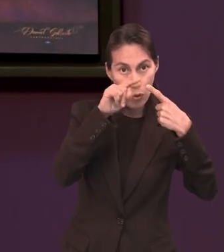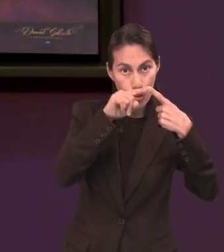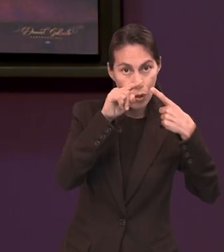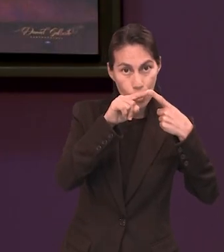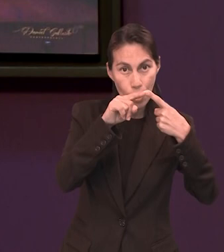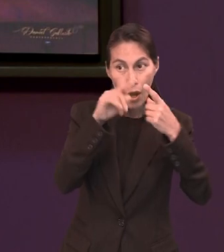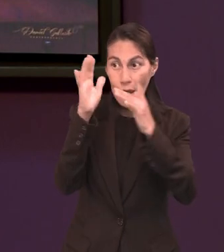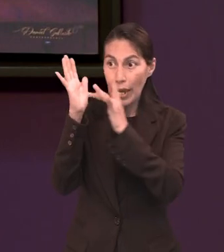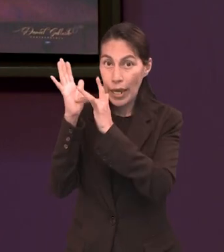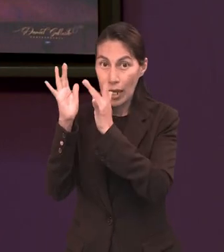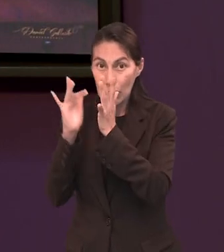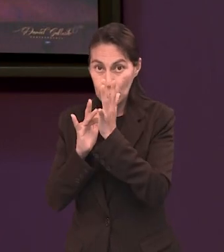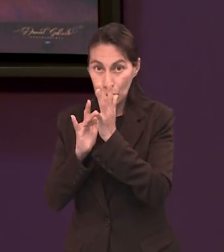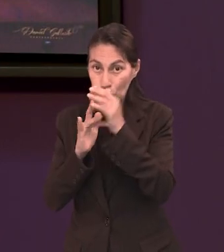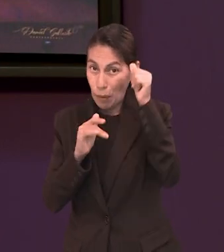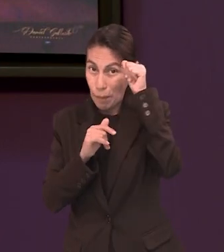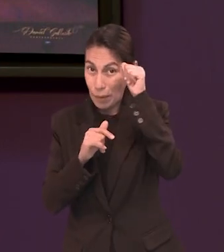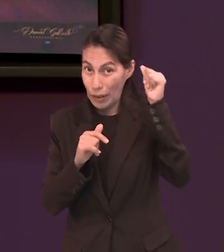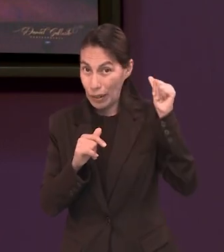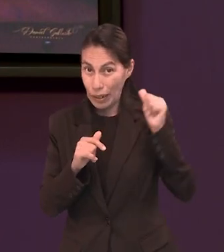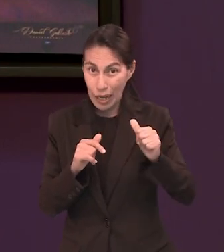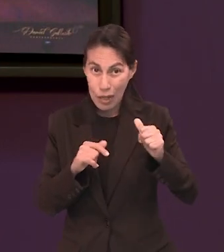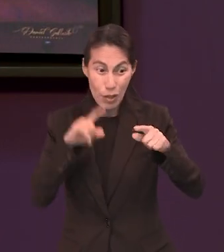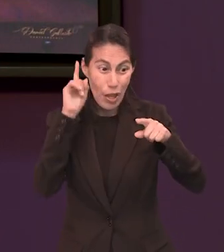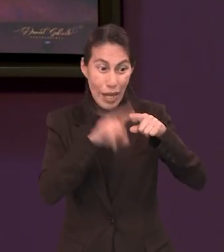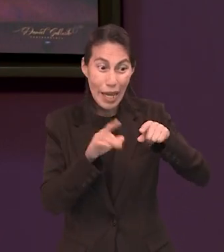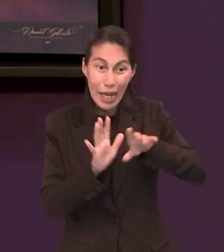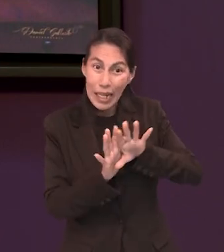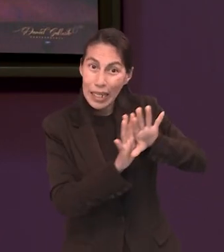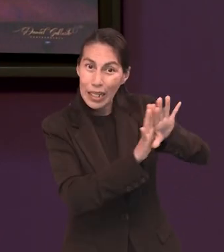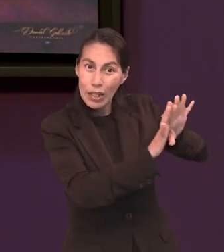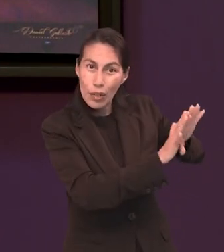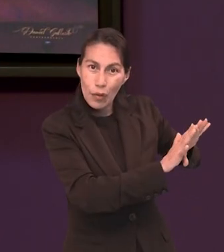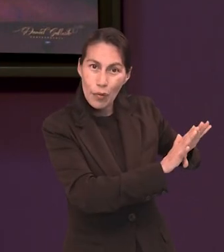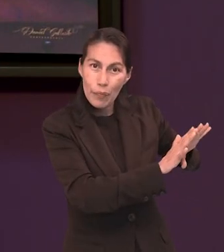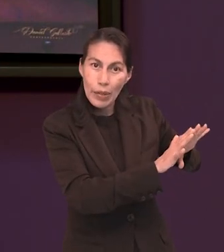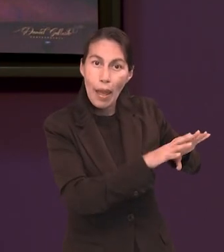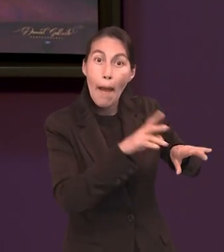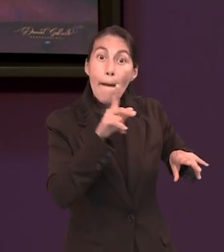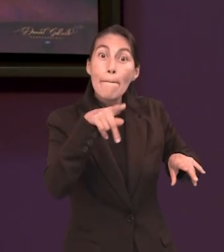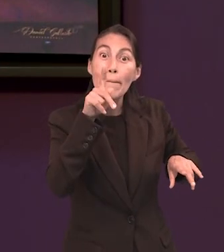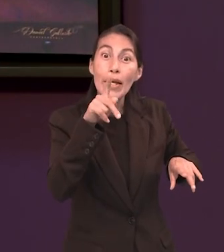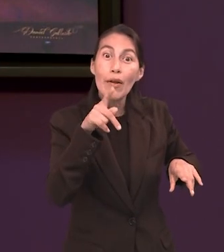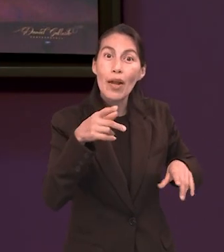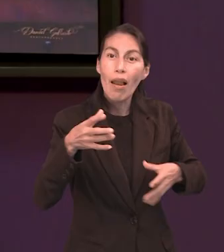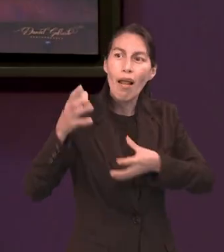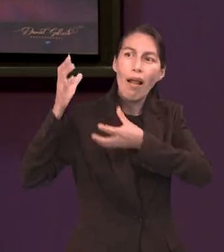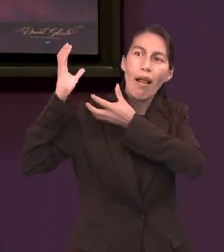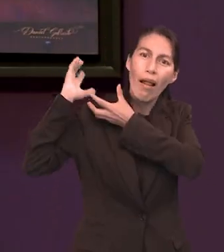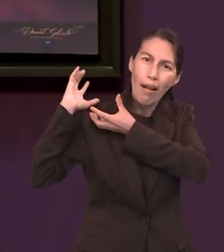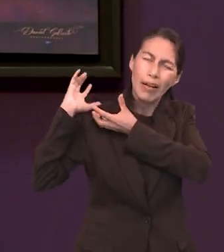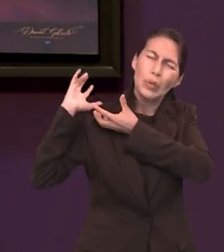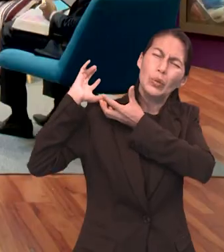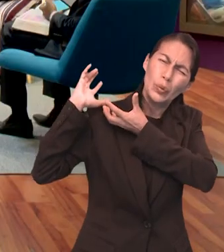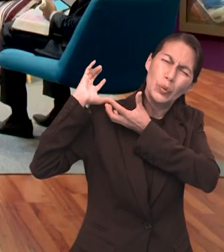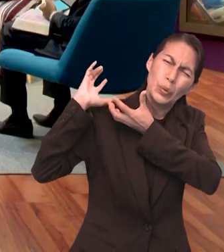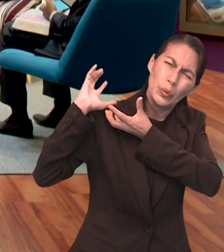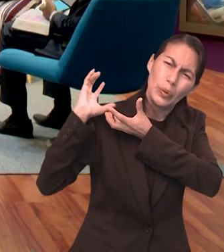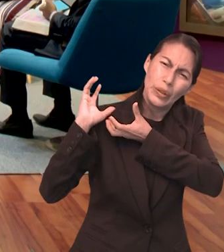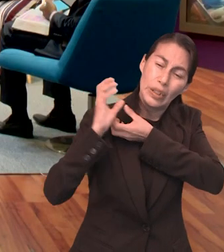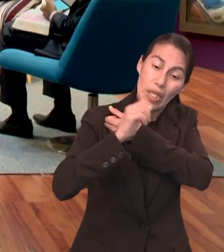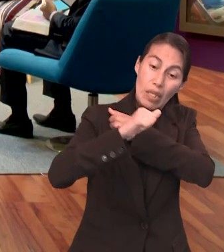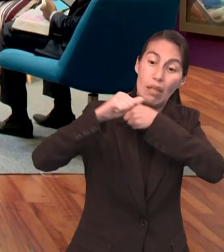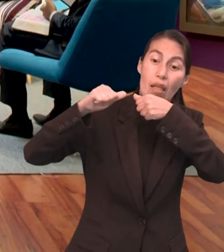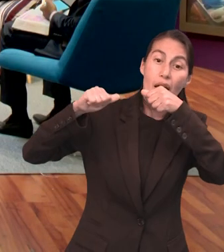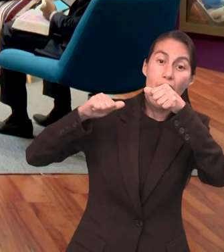quitó de en medio nuestros pecados y Él mismo los cargó en la cruz para ofrecer perdón a todos los que creen en Él.